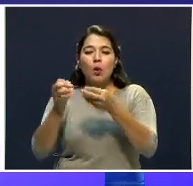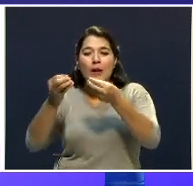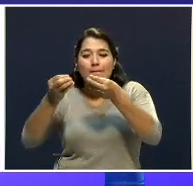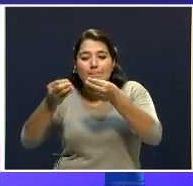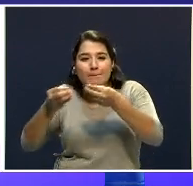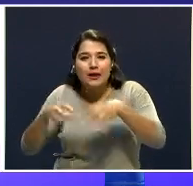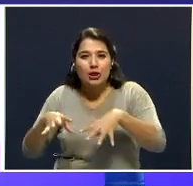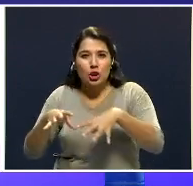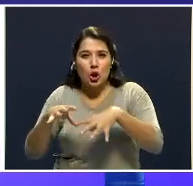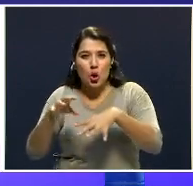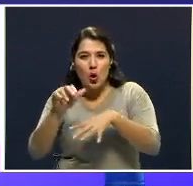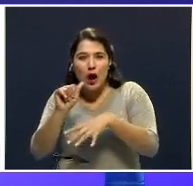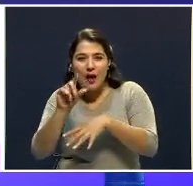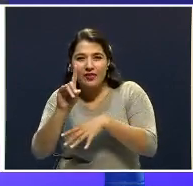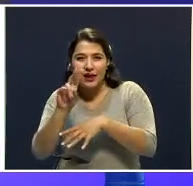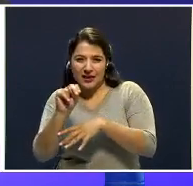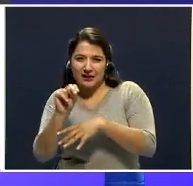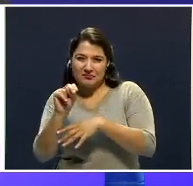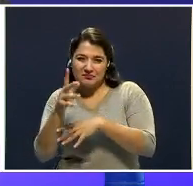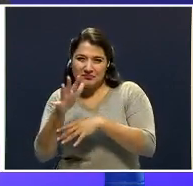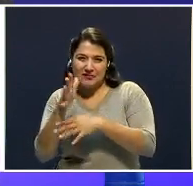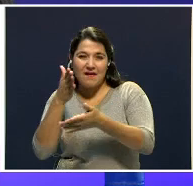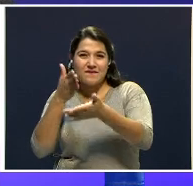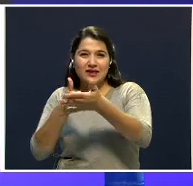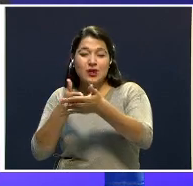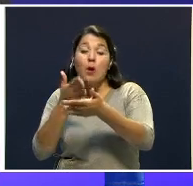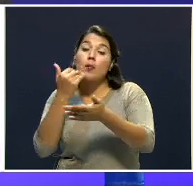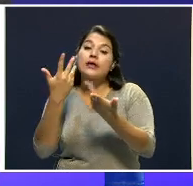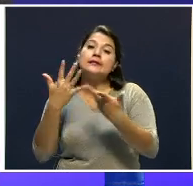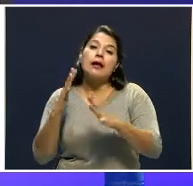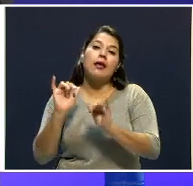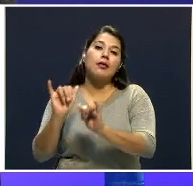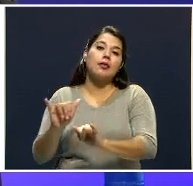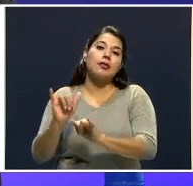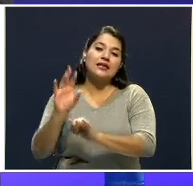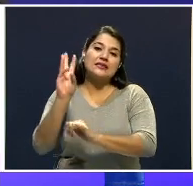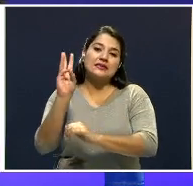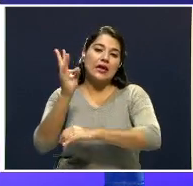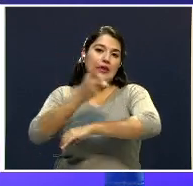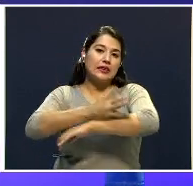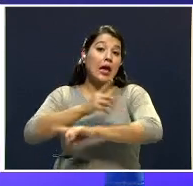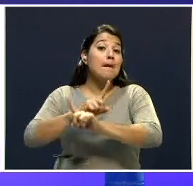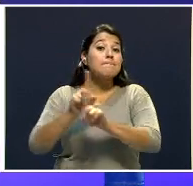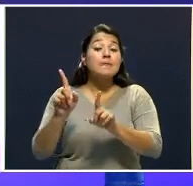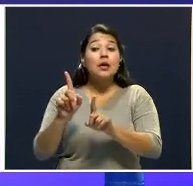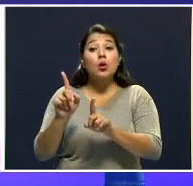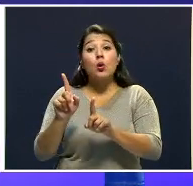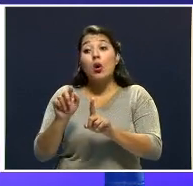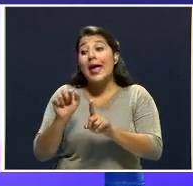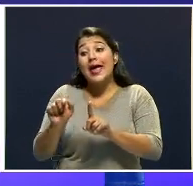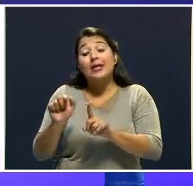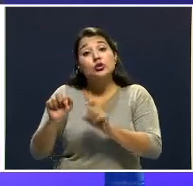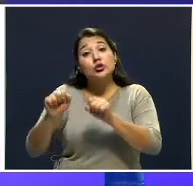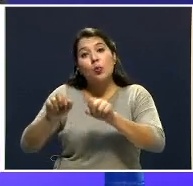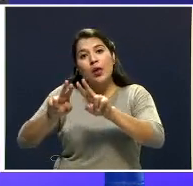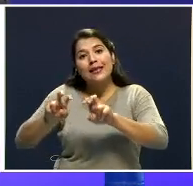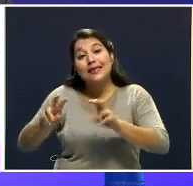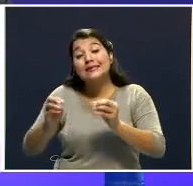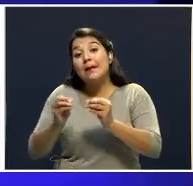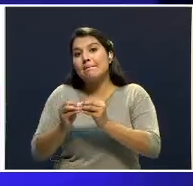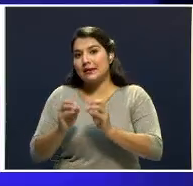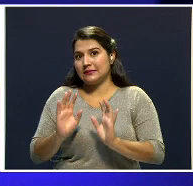Pero era prueba que podía perfectamente valorarse más, si era el caso.